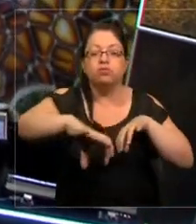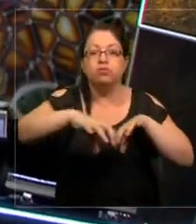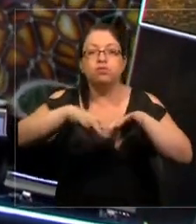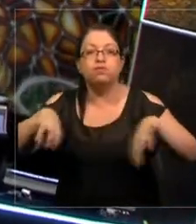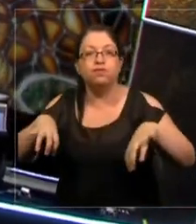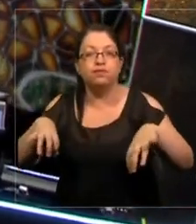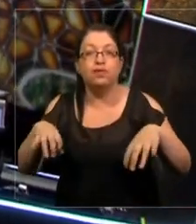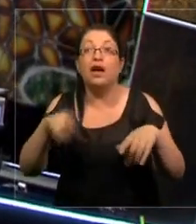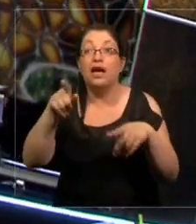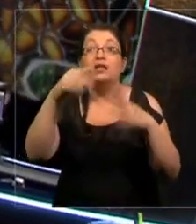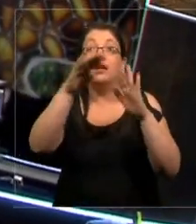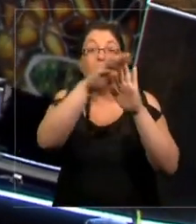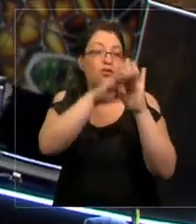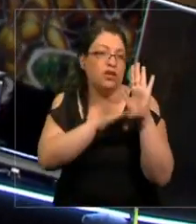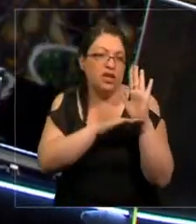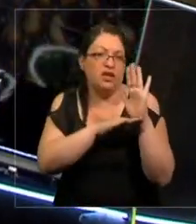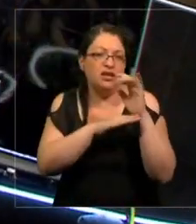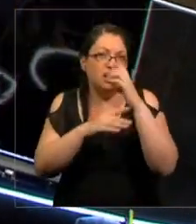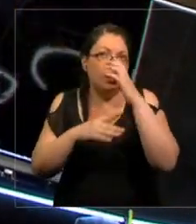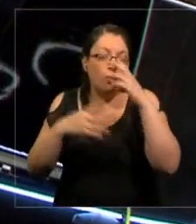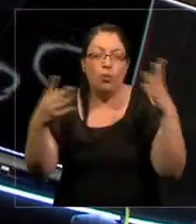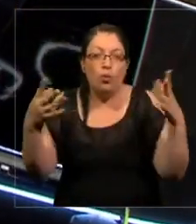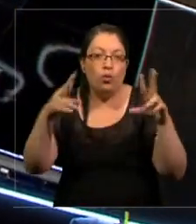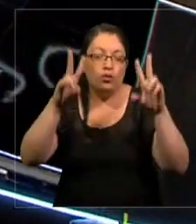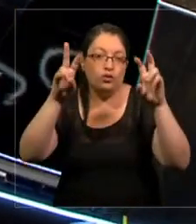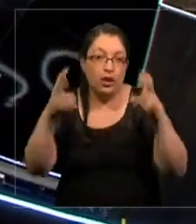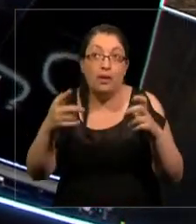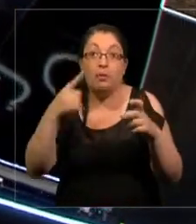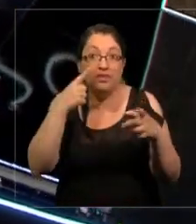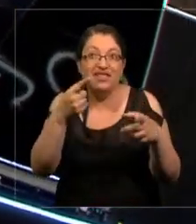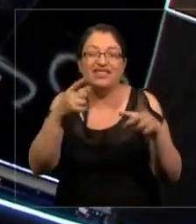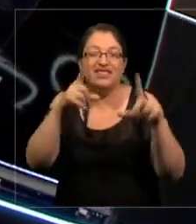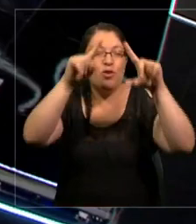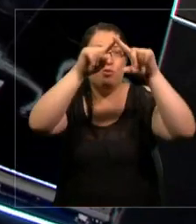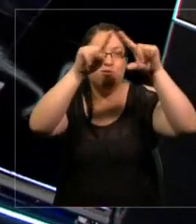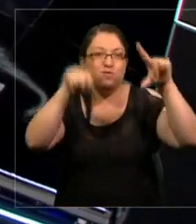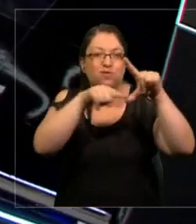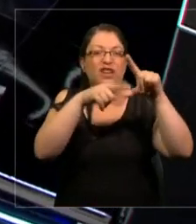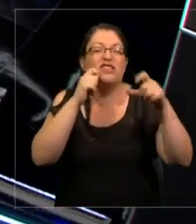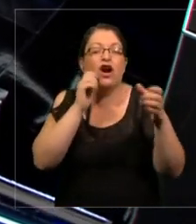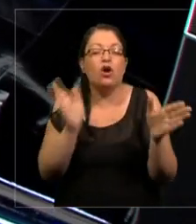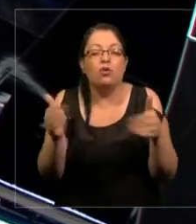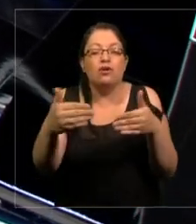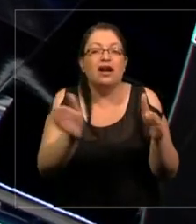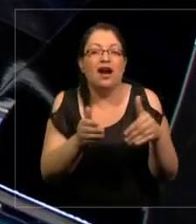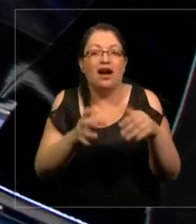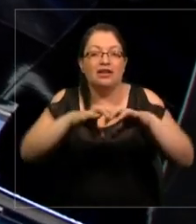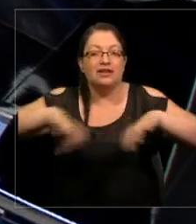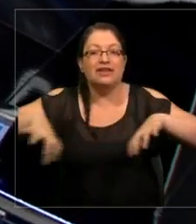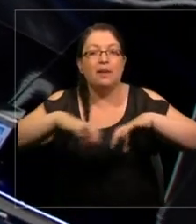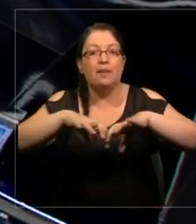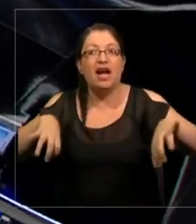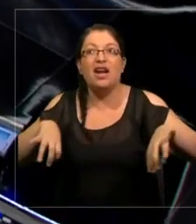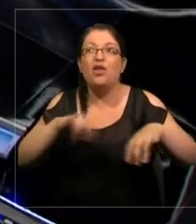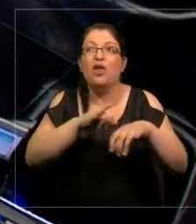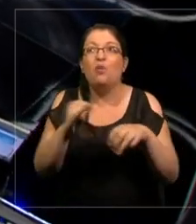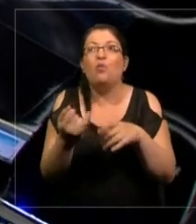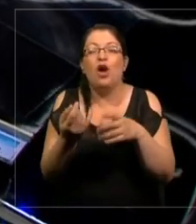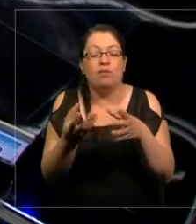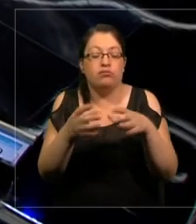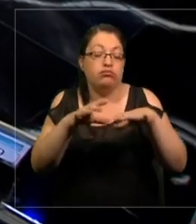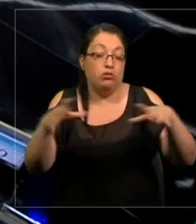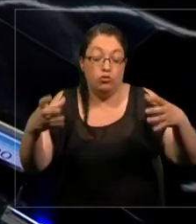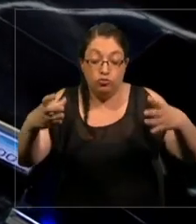lista al azar de varias cosas y les ponemos cajas y adentro de esas cajas ponemos otras cajas